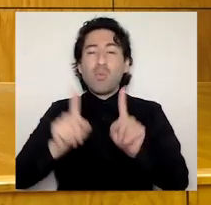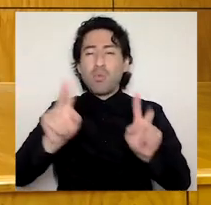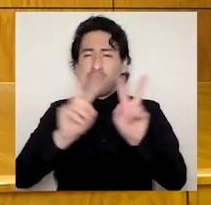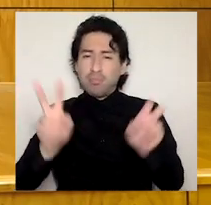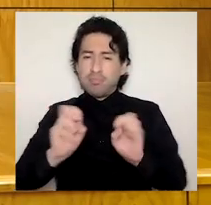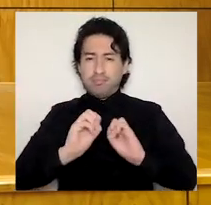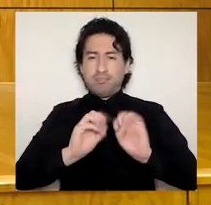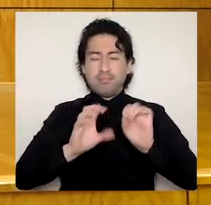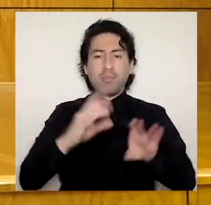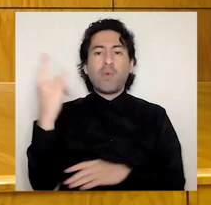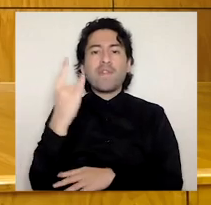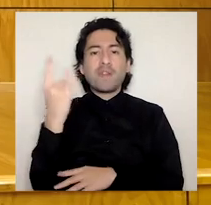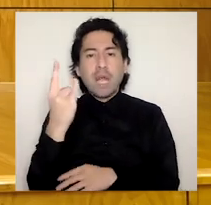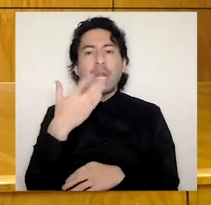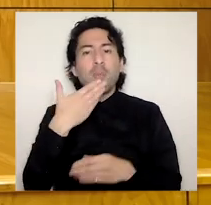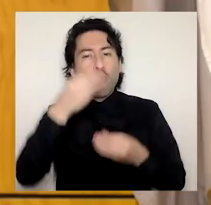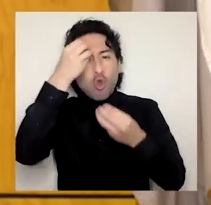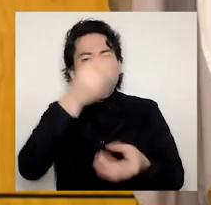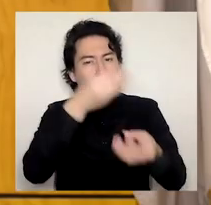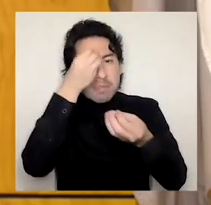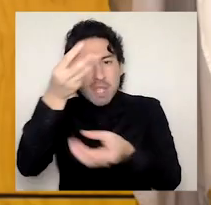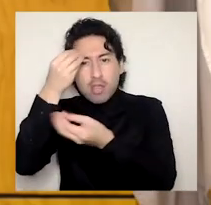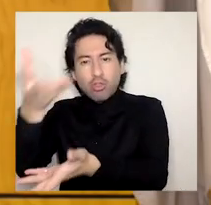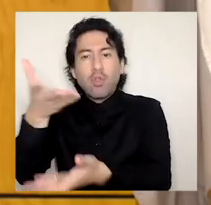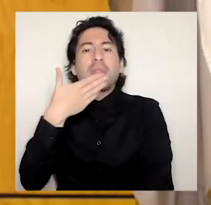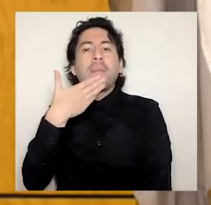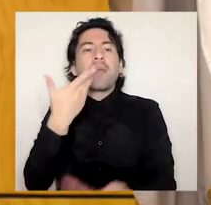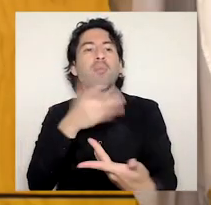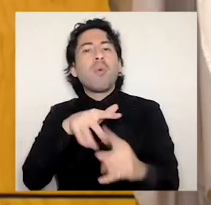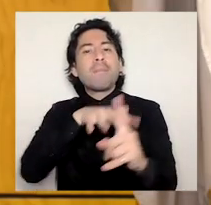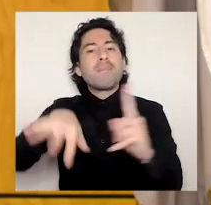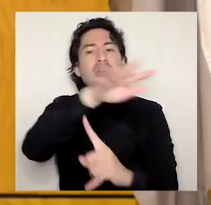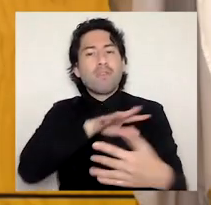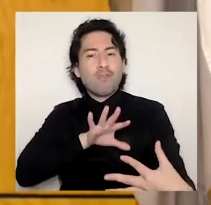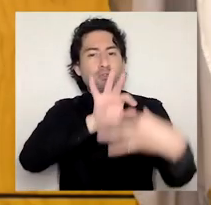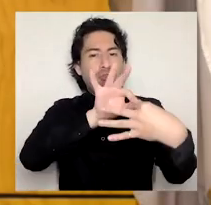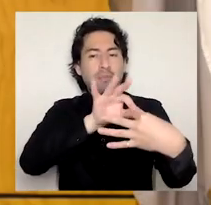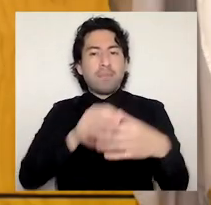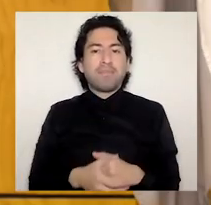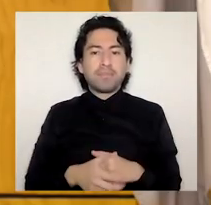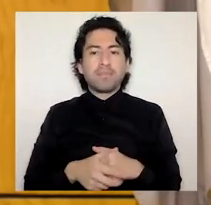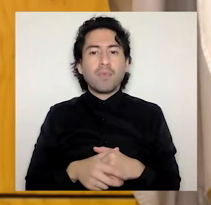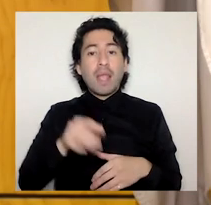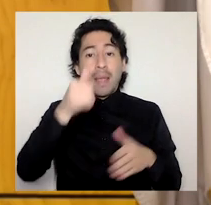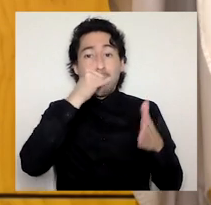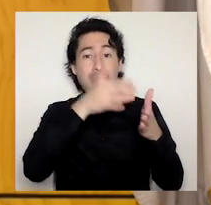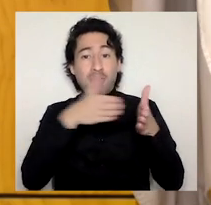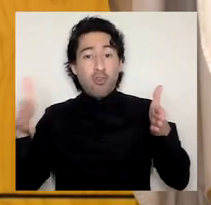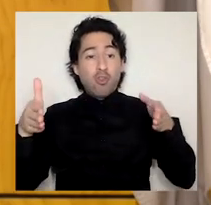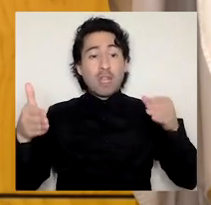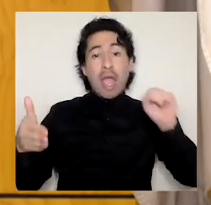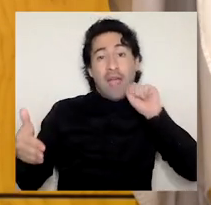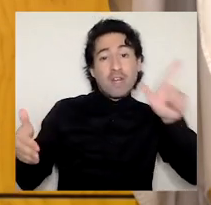universitaria, la transferencia de conocimientos y la vinculación con el medio. Durante el periodo informado